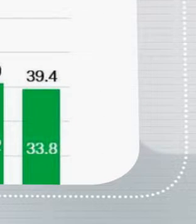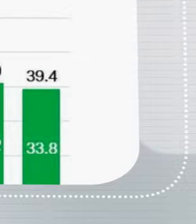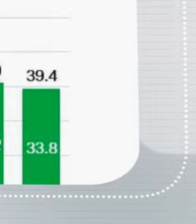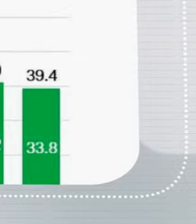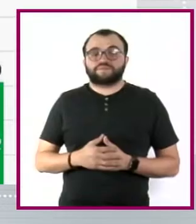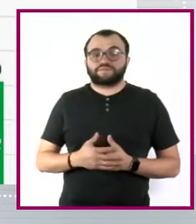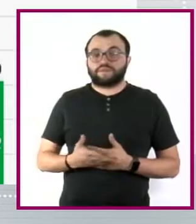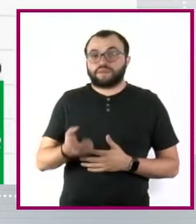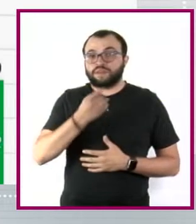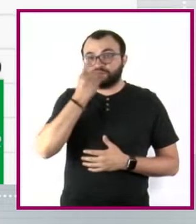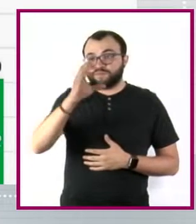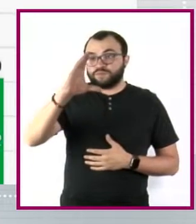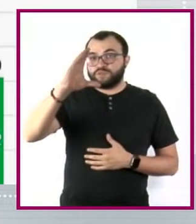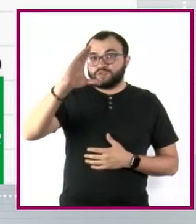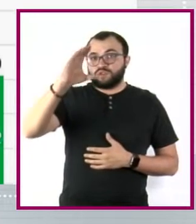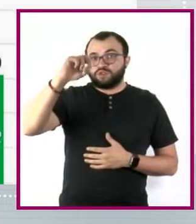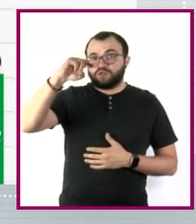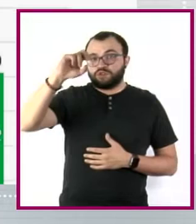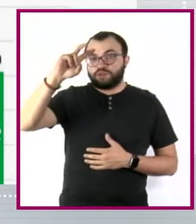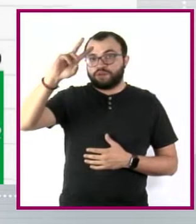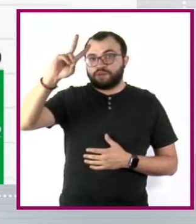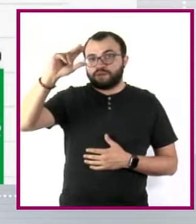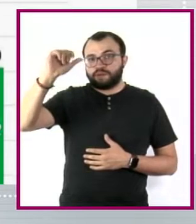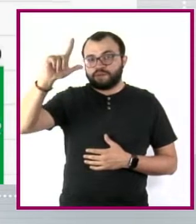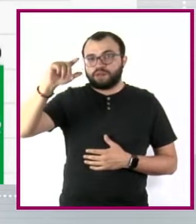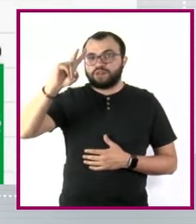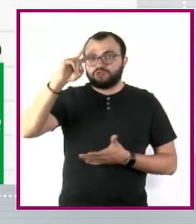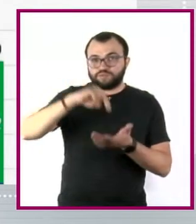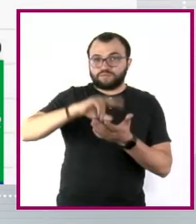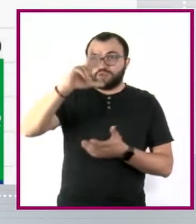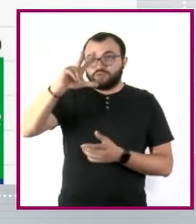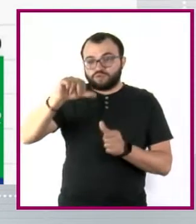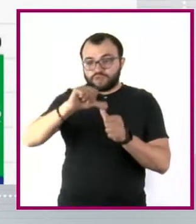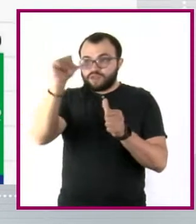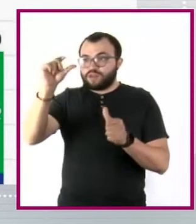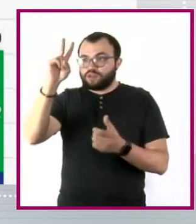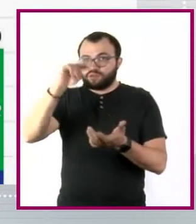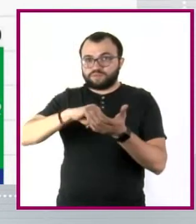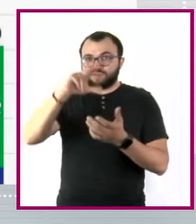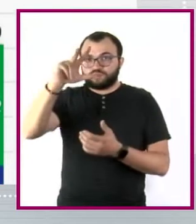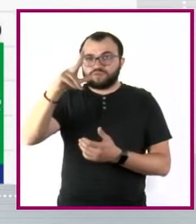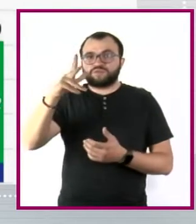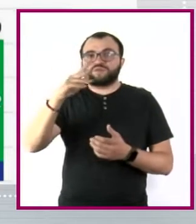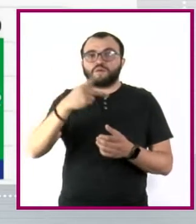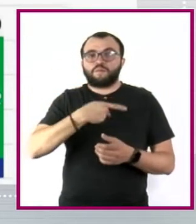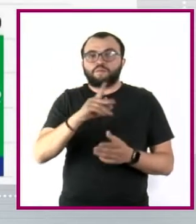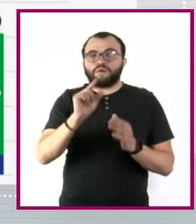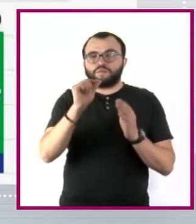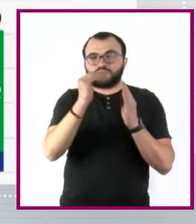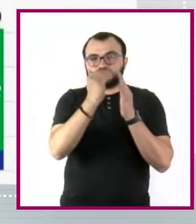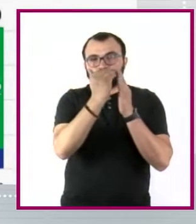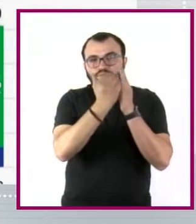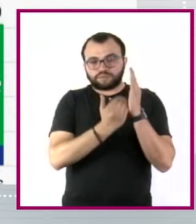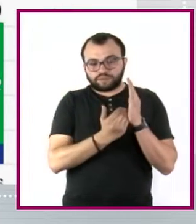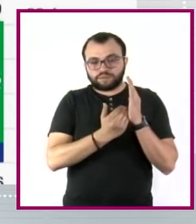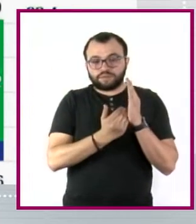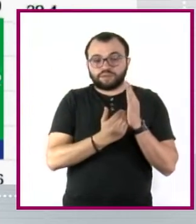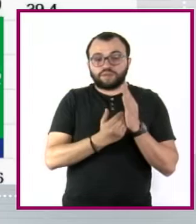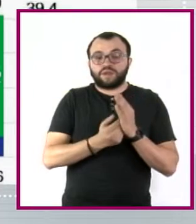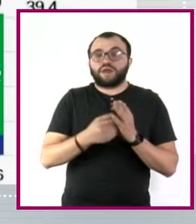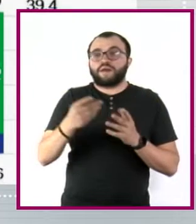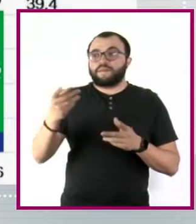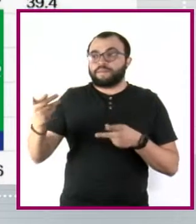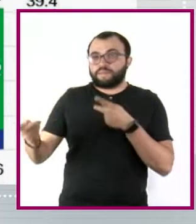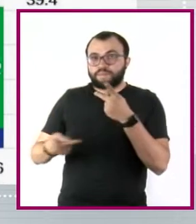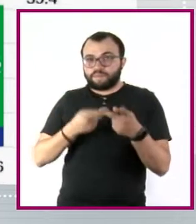Según el Coneval, entre 2008 y 2018 la pobreza ha disminuido. El número de personas hablantes de lengua